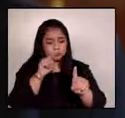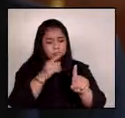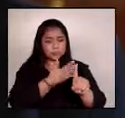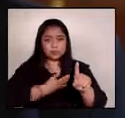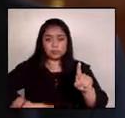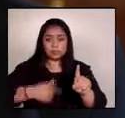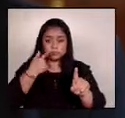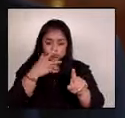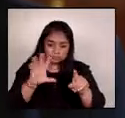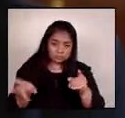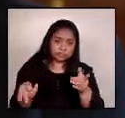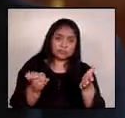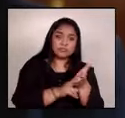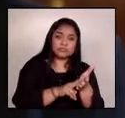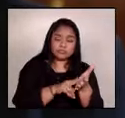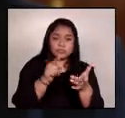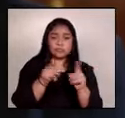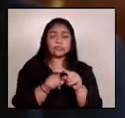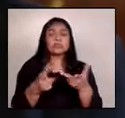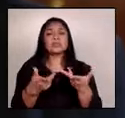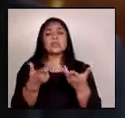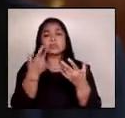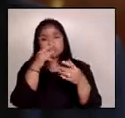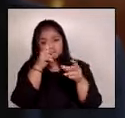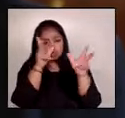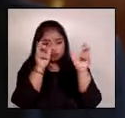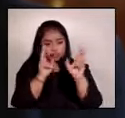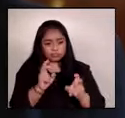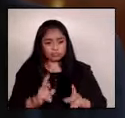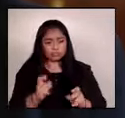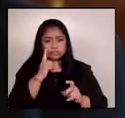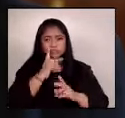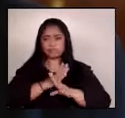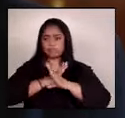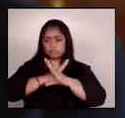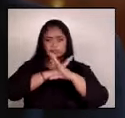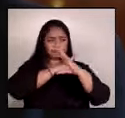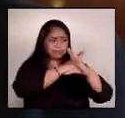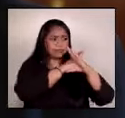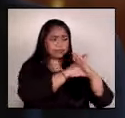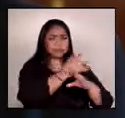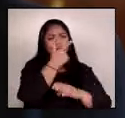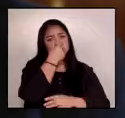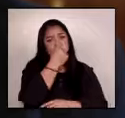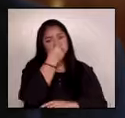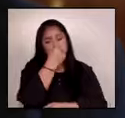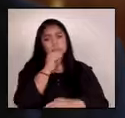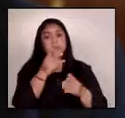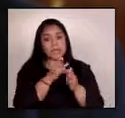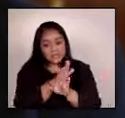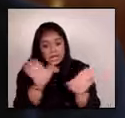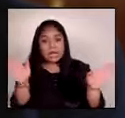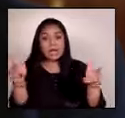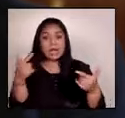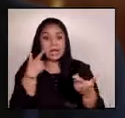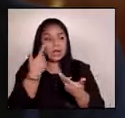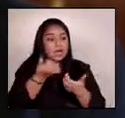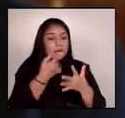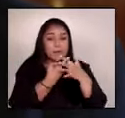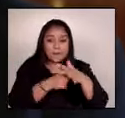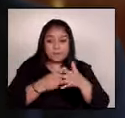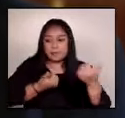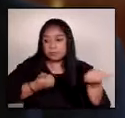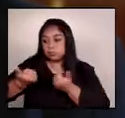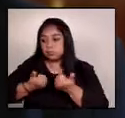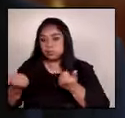hacia la implementación de medidas que cierren espacios a la corrupción y abran la administración a los ojos de los ciudadanos,